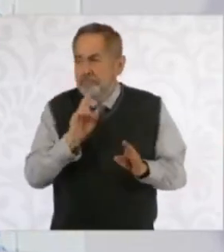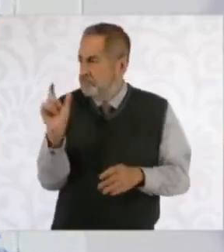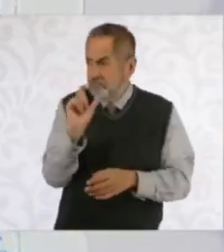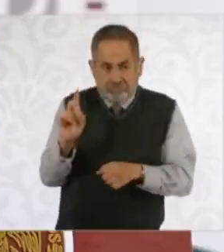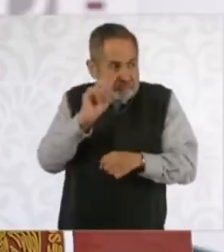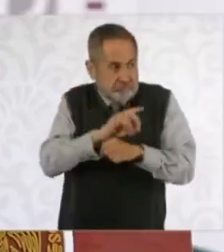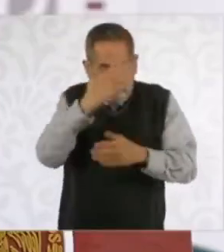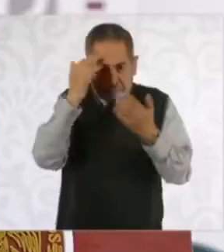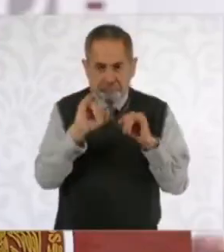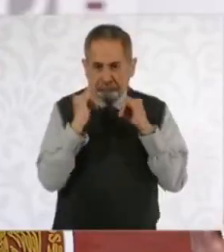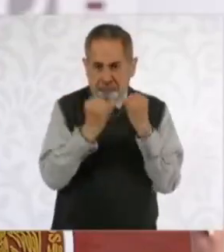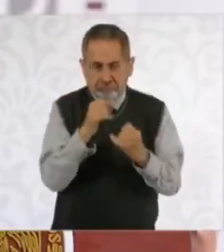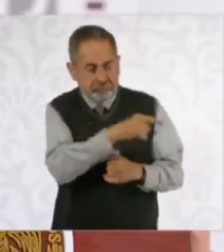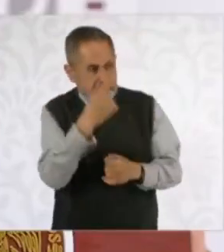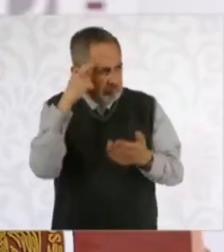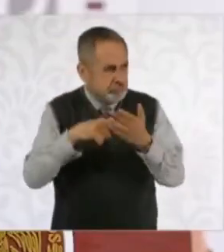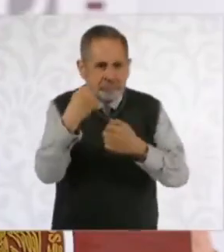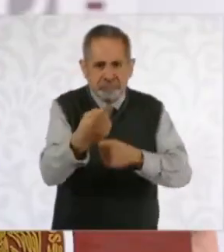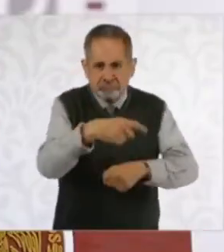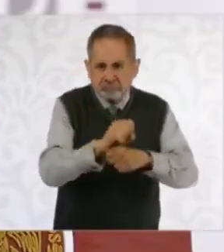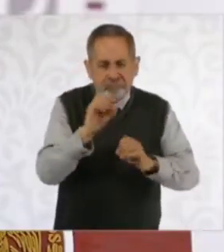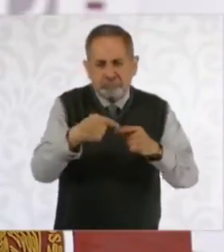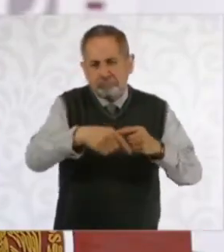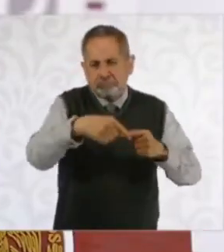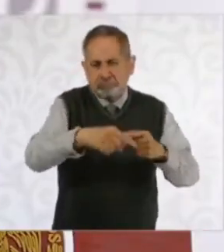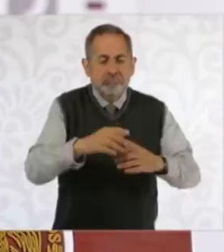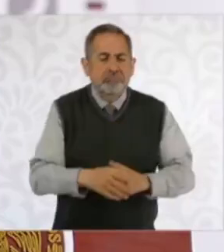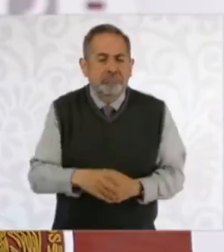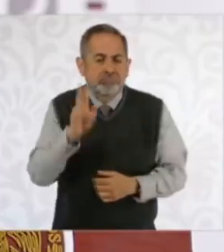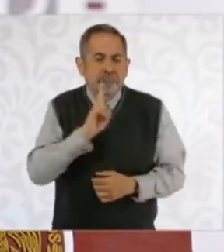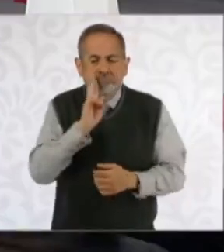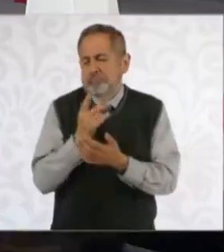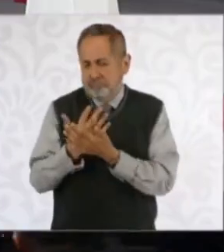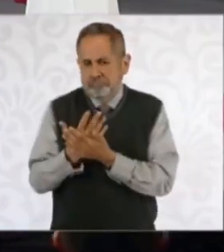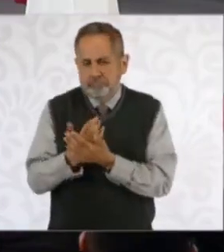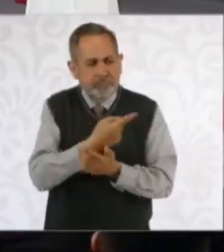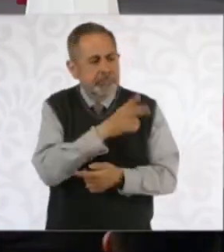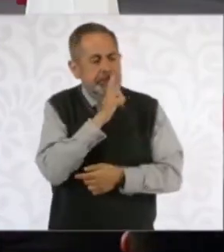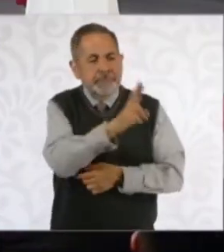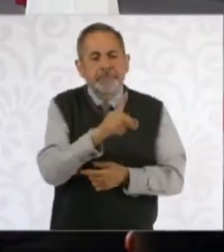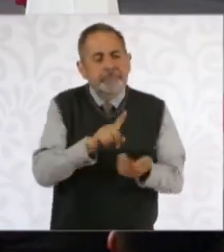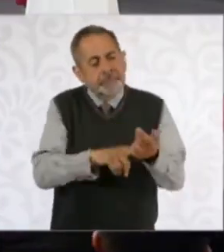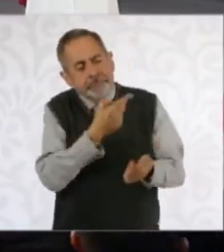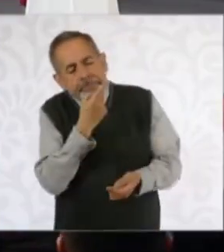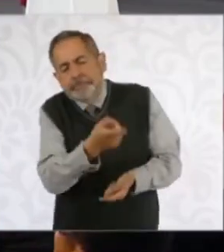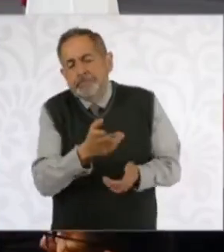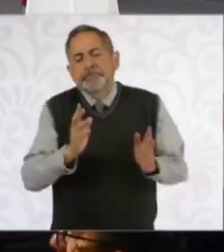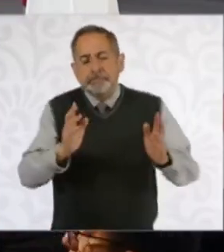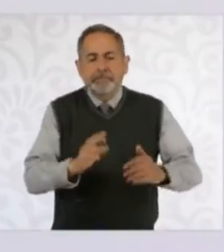vayan a votar, creo que es la próxima semana o esta semana. Pues vamos a esperar el resultado de la votación,